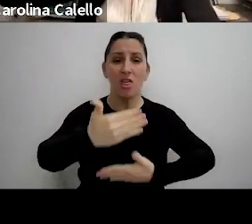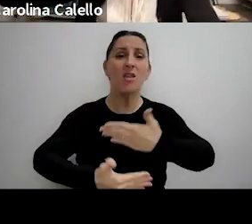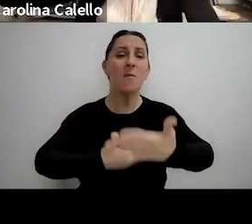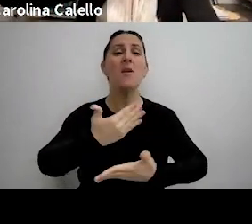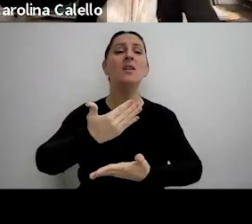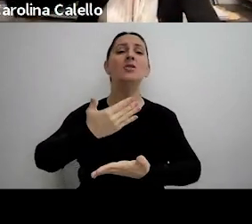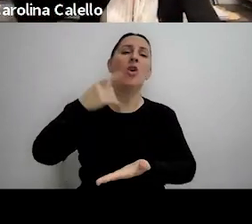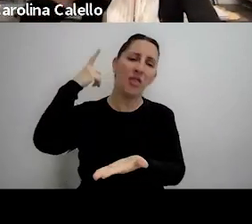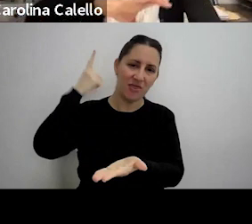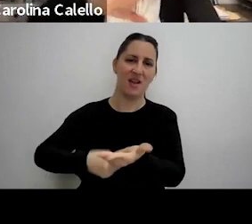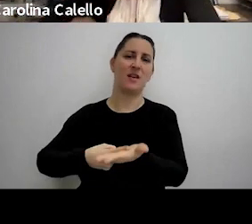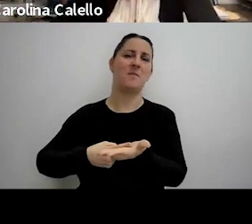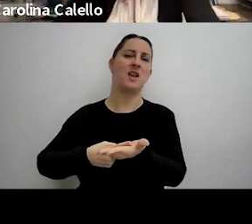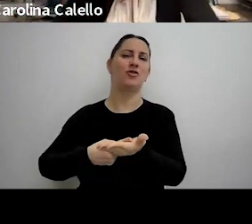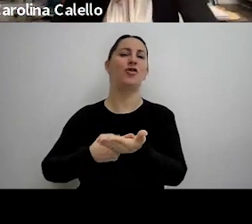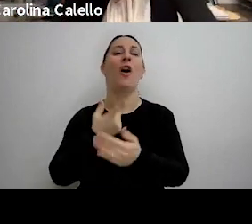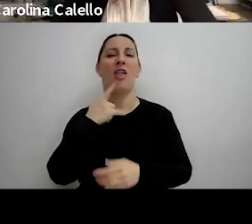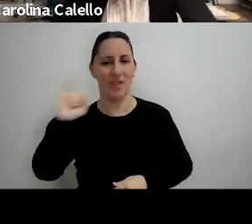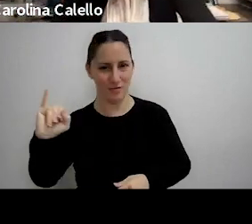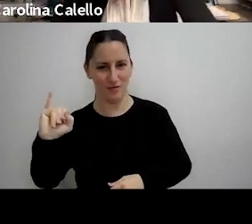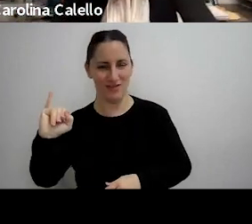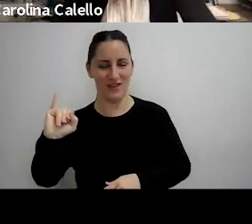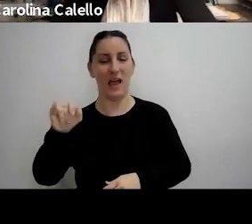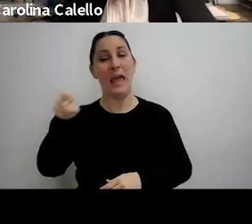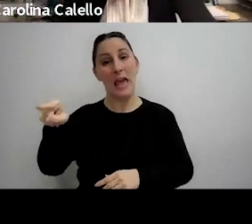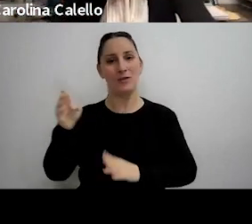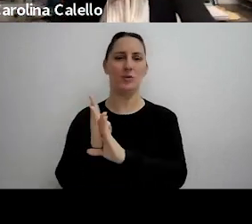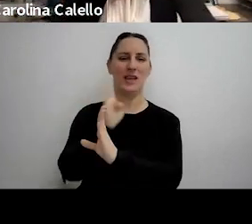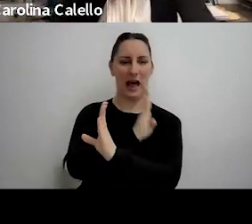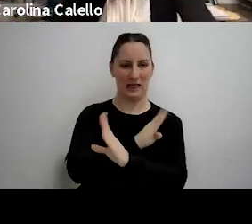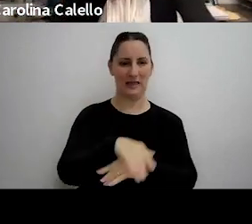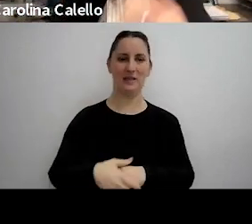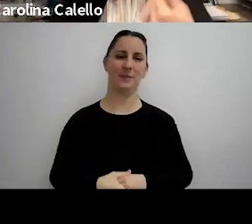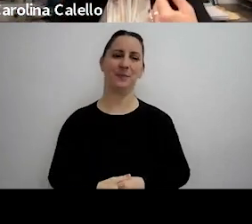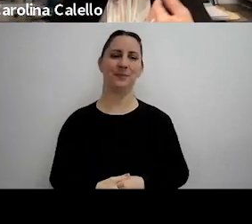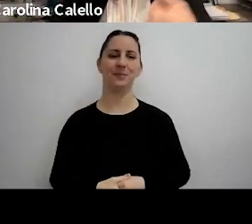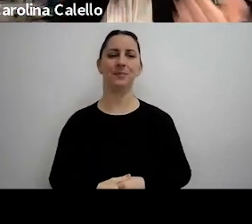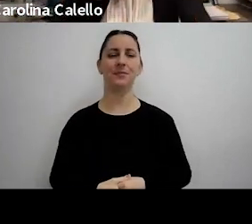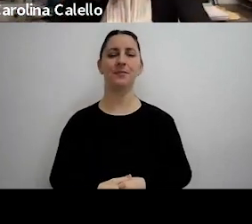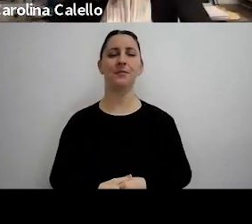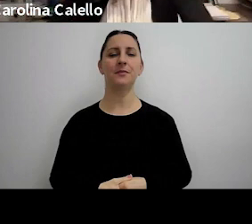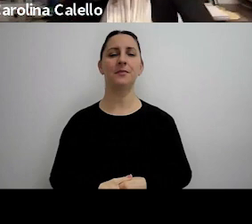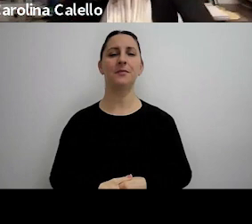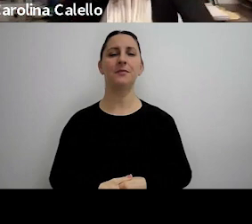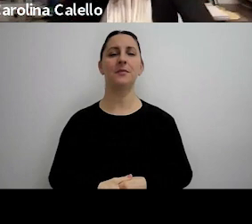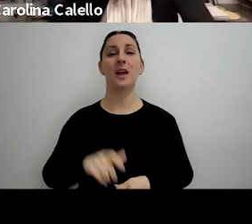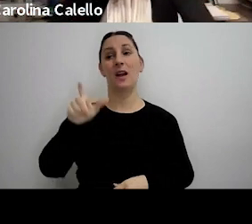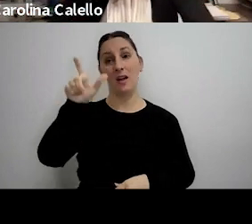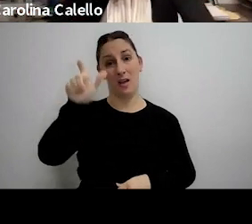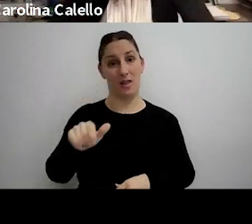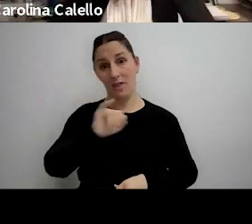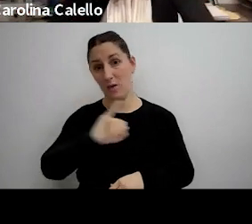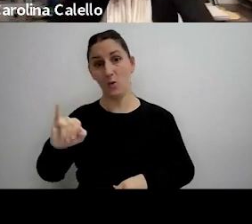determinación de oficio se hace la denuncia estos casos justo son anteriores bueno la denuncia era anterior y se le pide que haga la